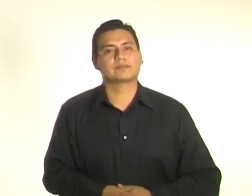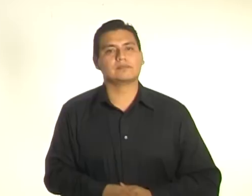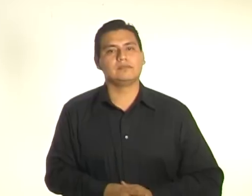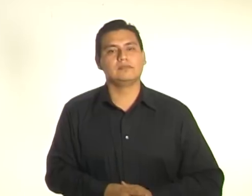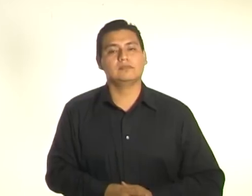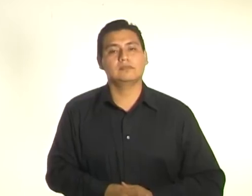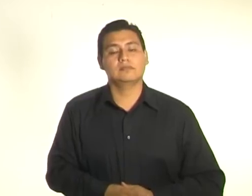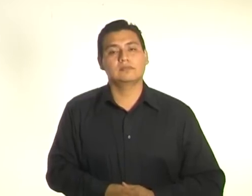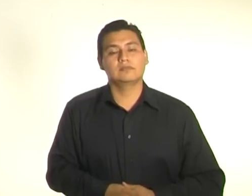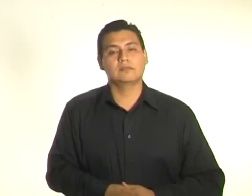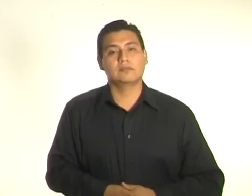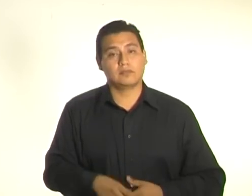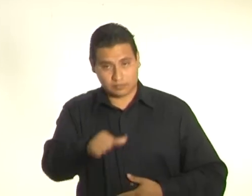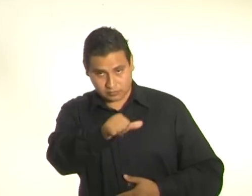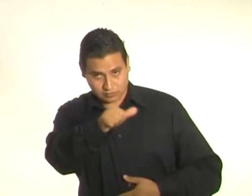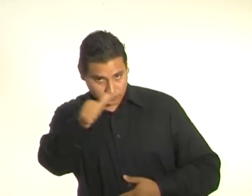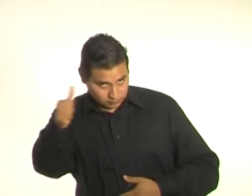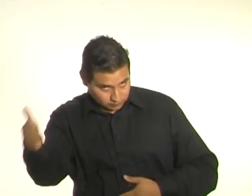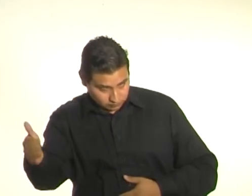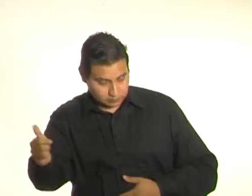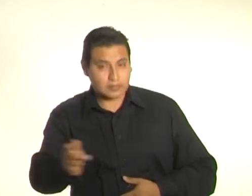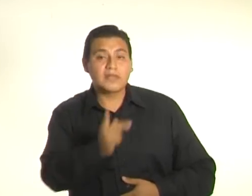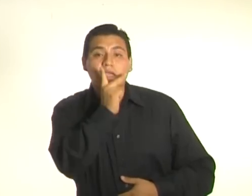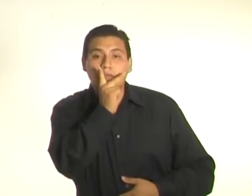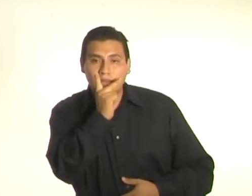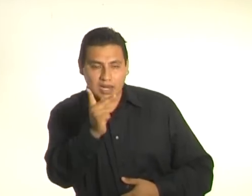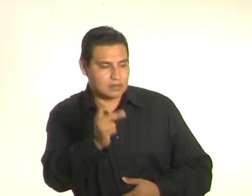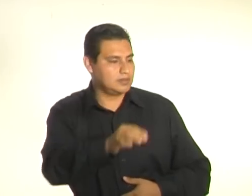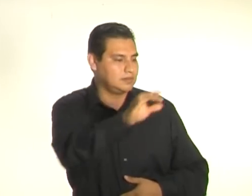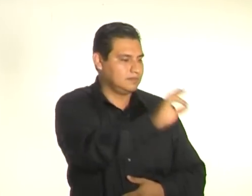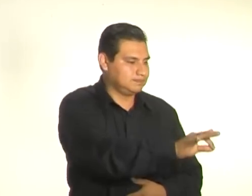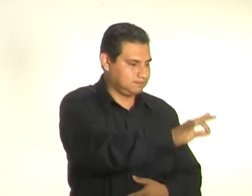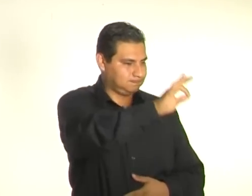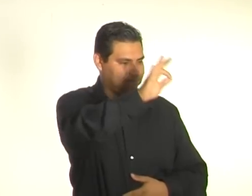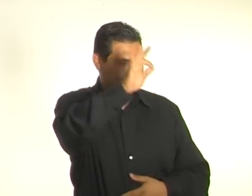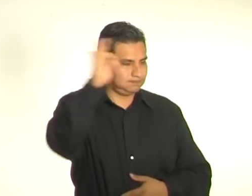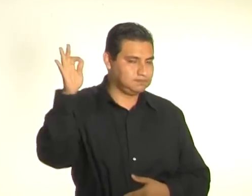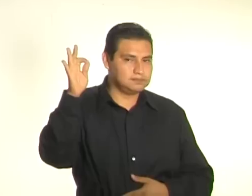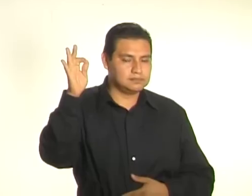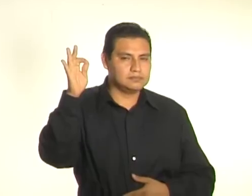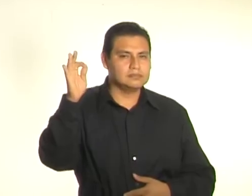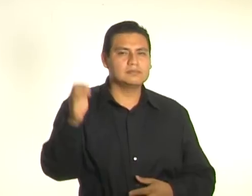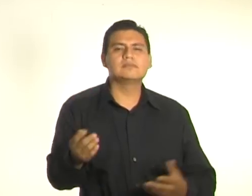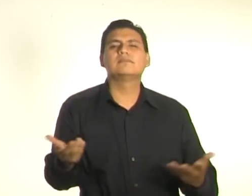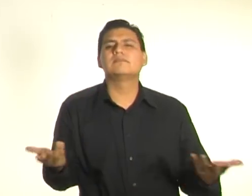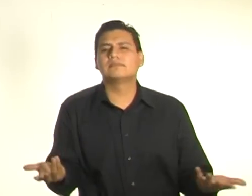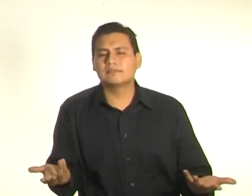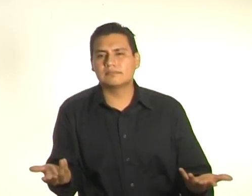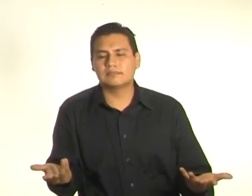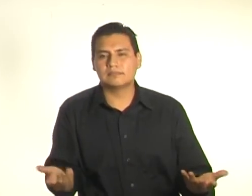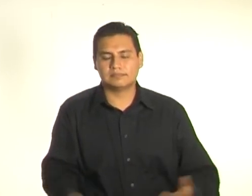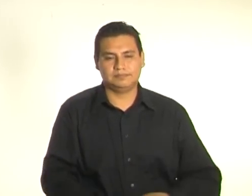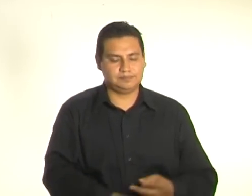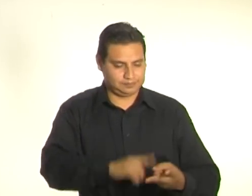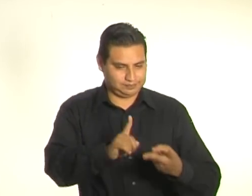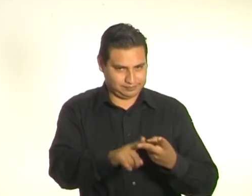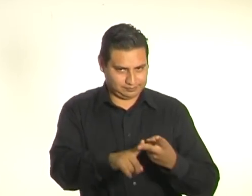Otra frase muy sencilla que también les puede ayudar para iniciar una sesión es la siguiente.